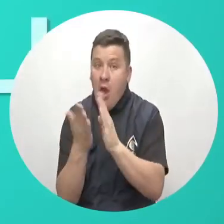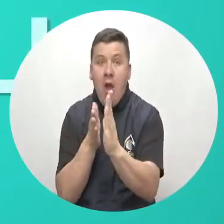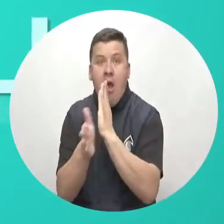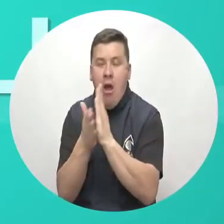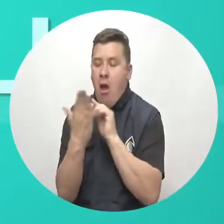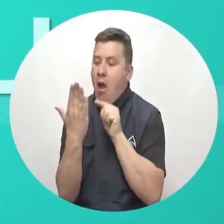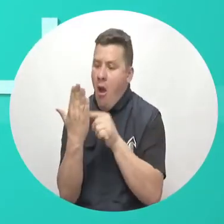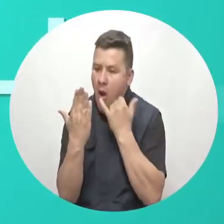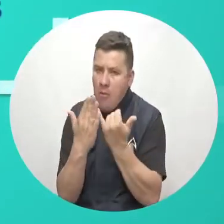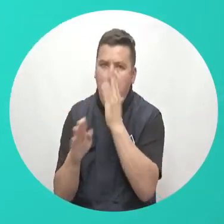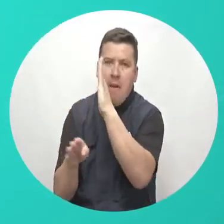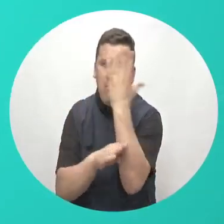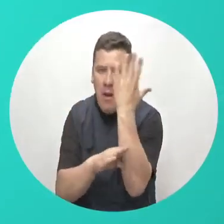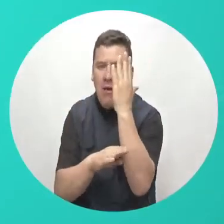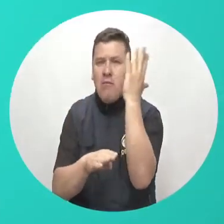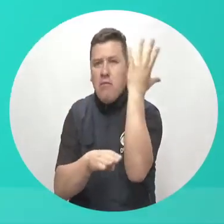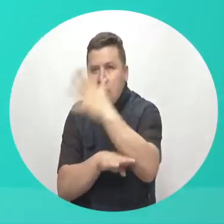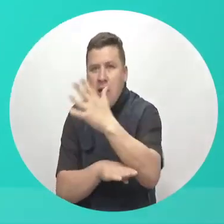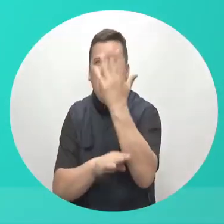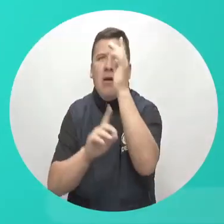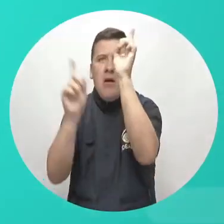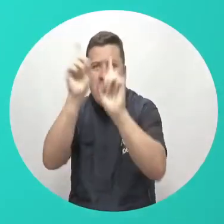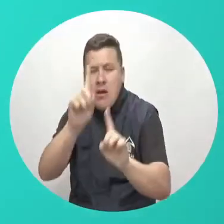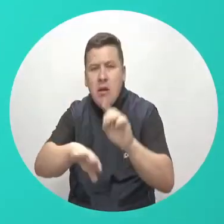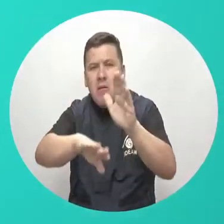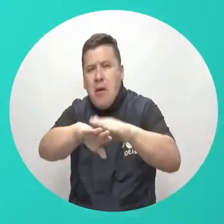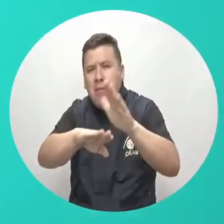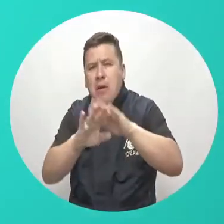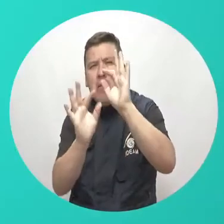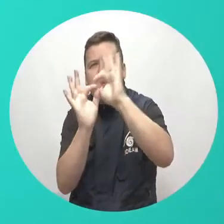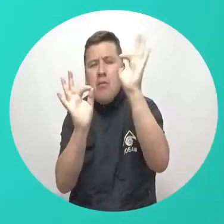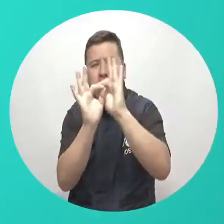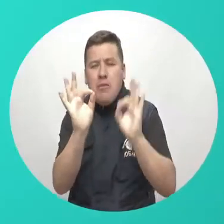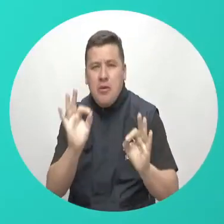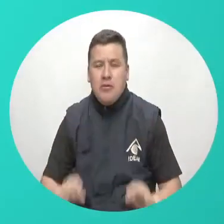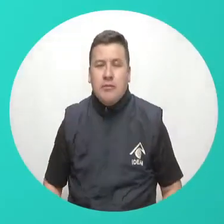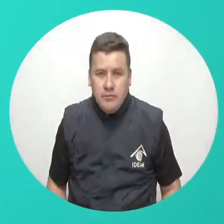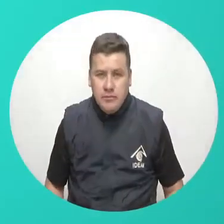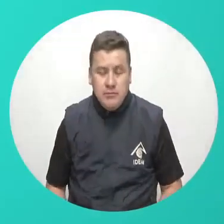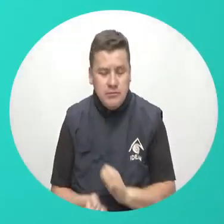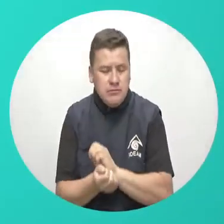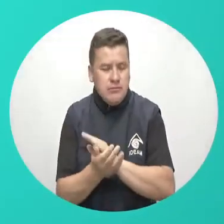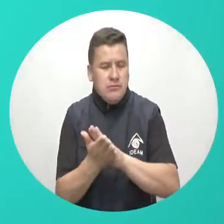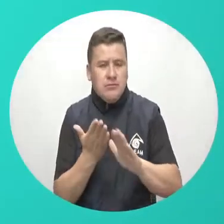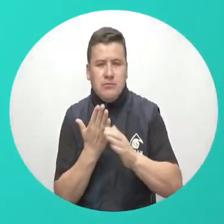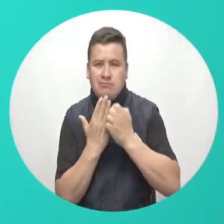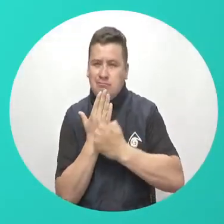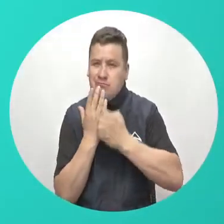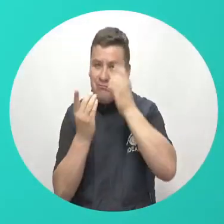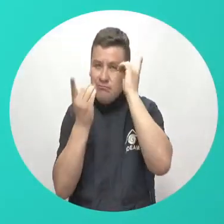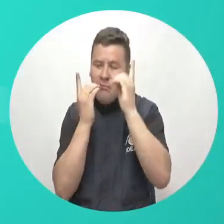rayos, pronósticos y alertas a nivel municipal. Disponible gratis para iOS y Android.